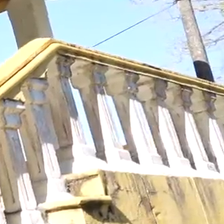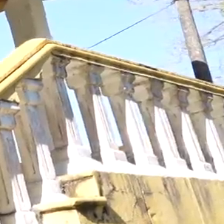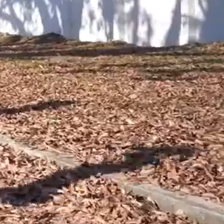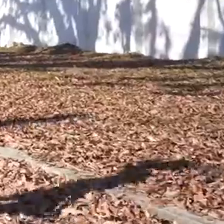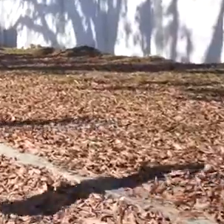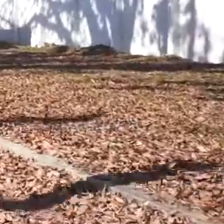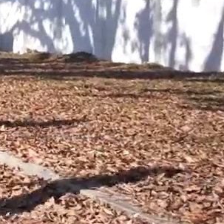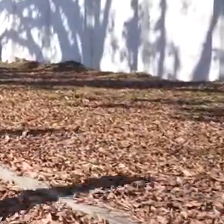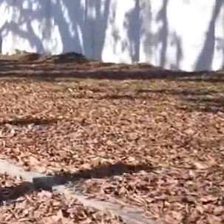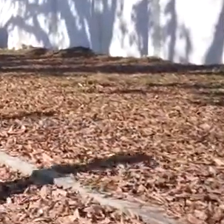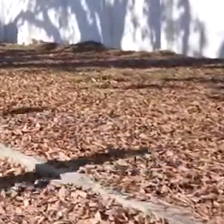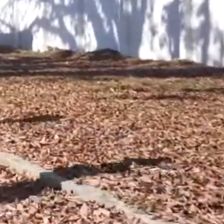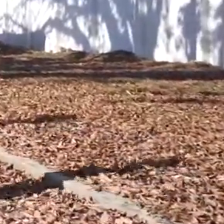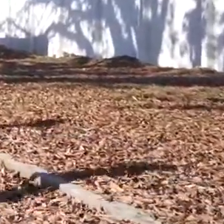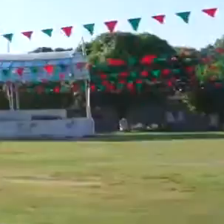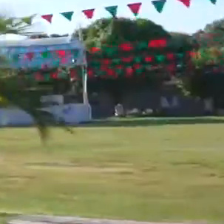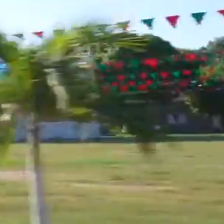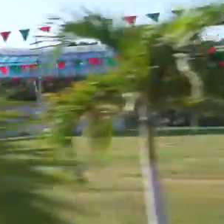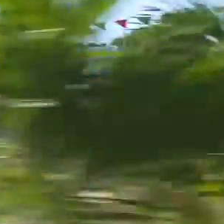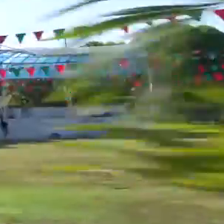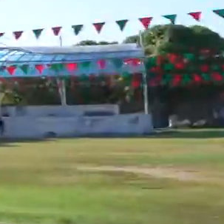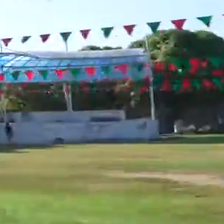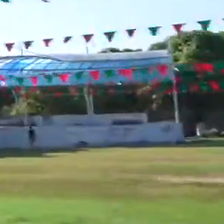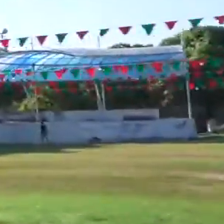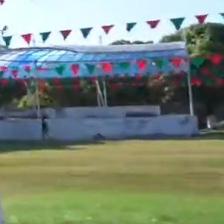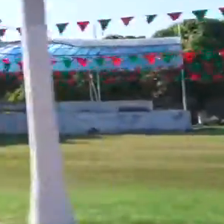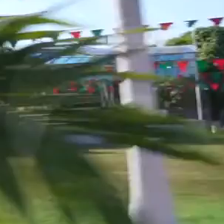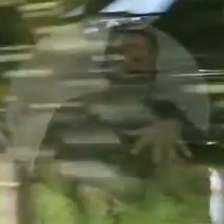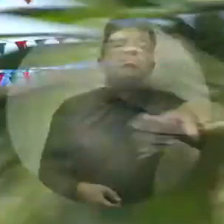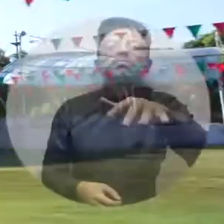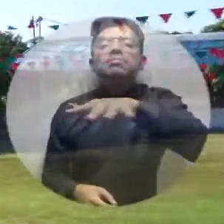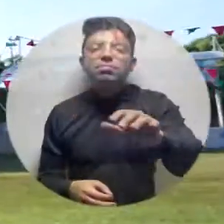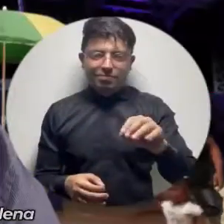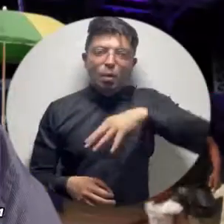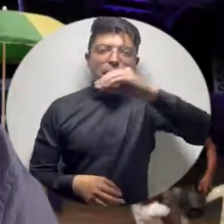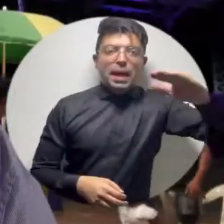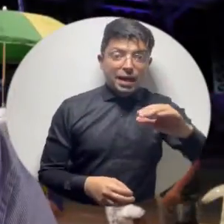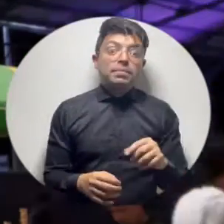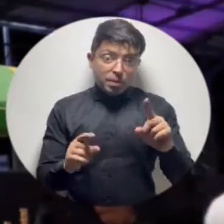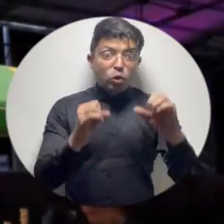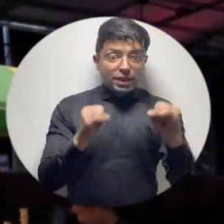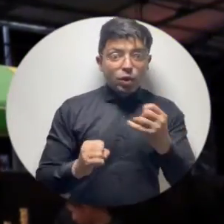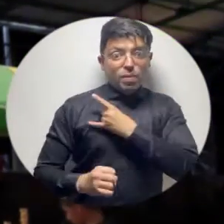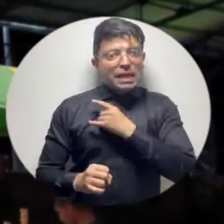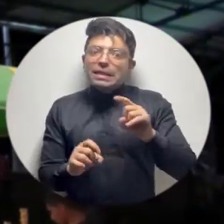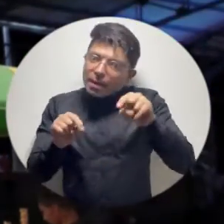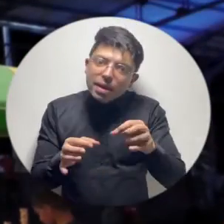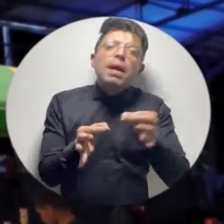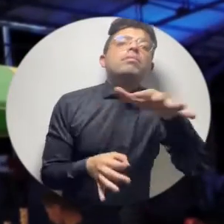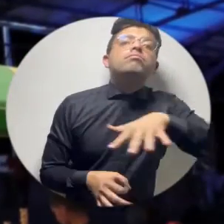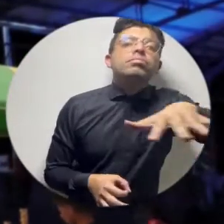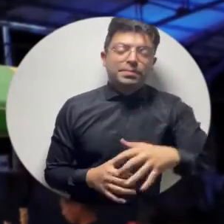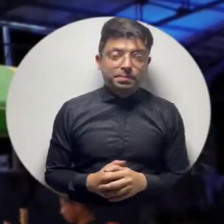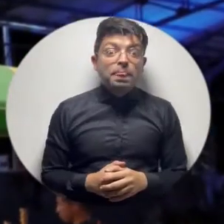hijos de estos territorios diferentes a la ciudad capital, donde está la sede de la universidad. Extraordinario, es algo que marca